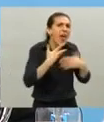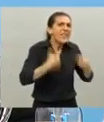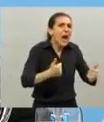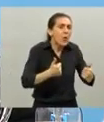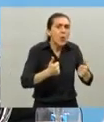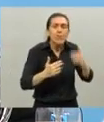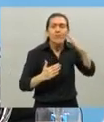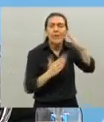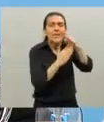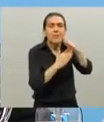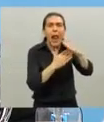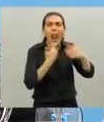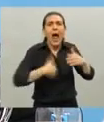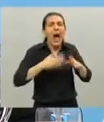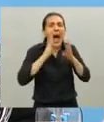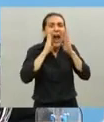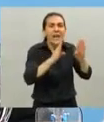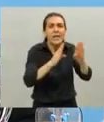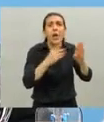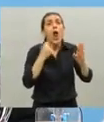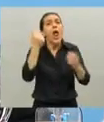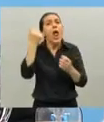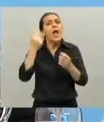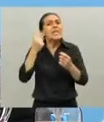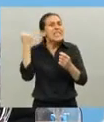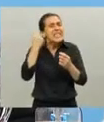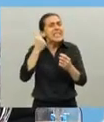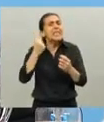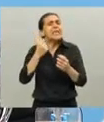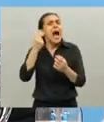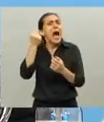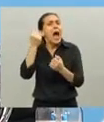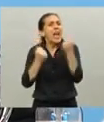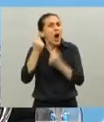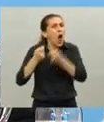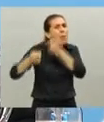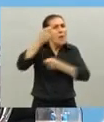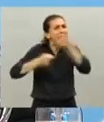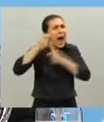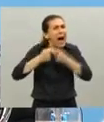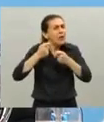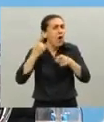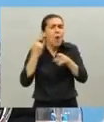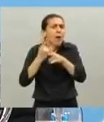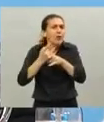antes que nada y queremos que la economía vuelva a funcionar como siempre soñamos